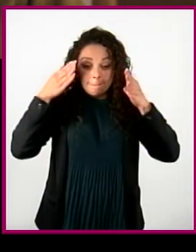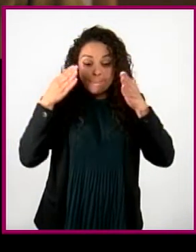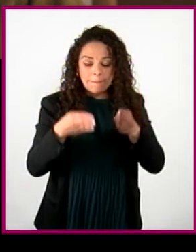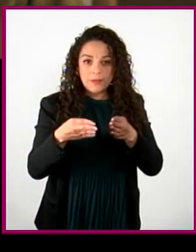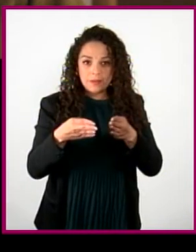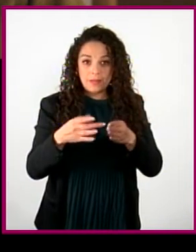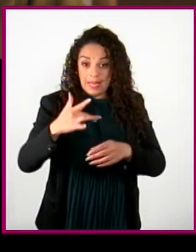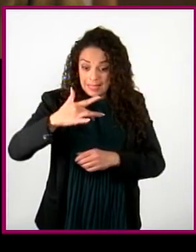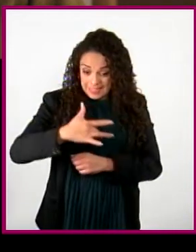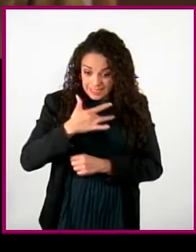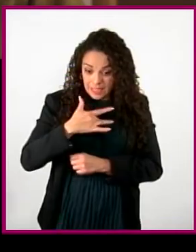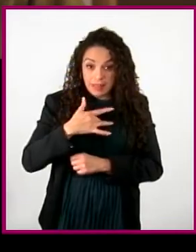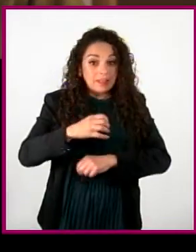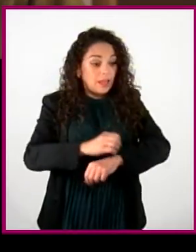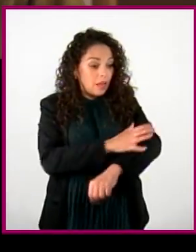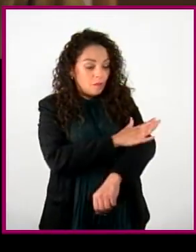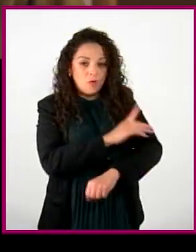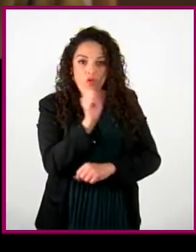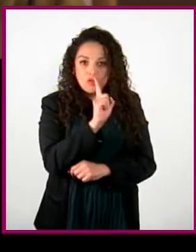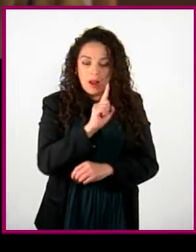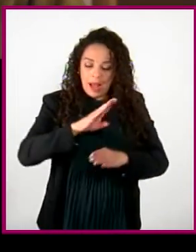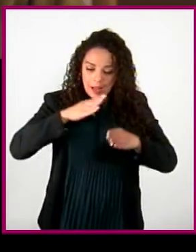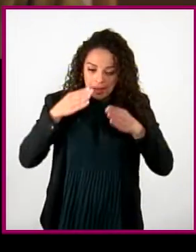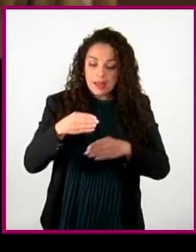como tal, o lo que la genero.